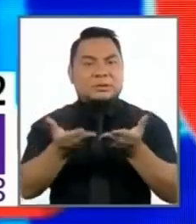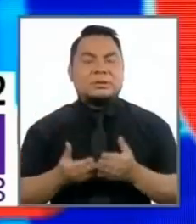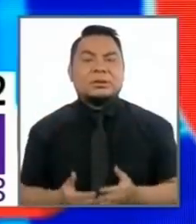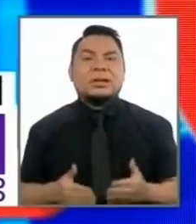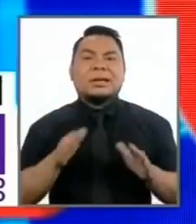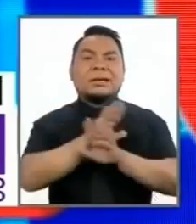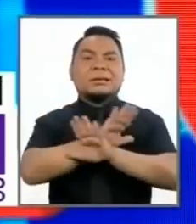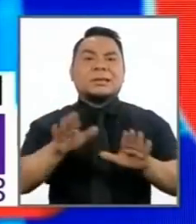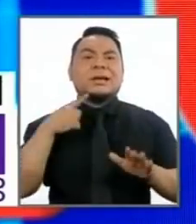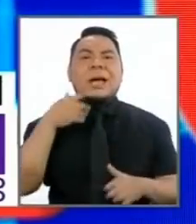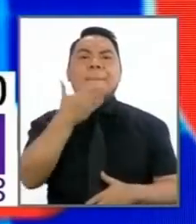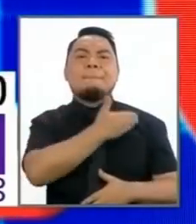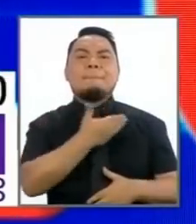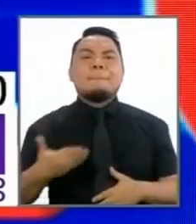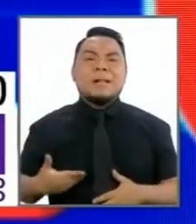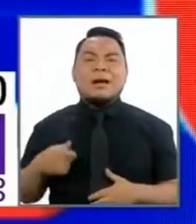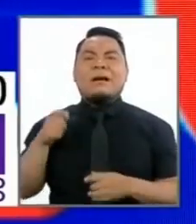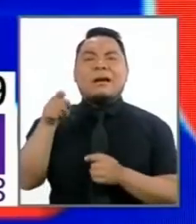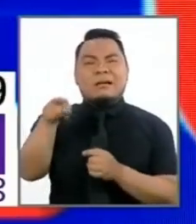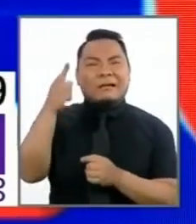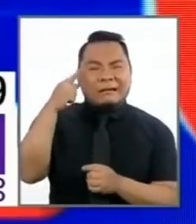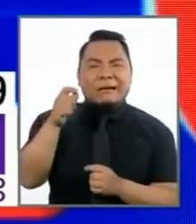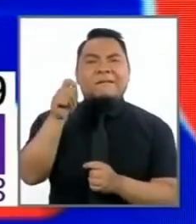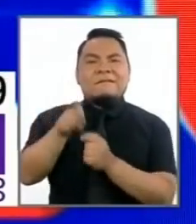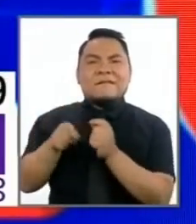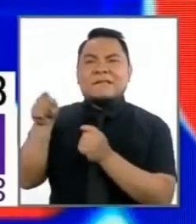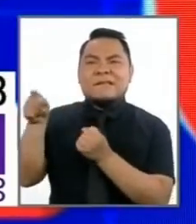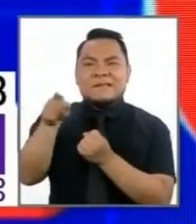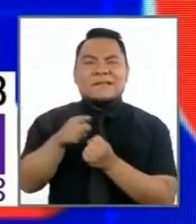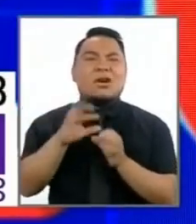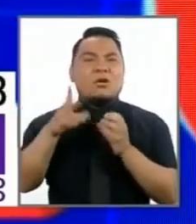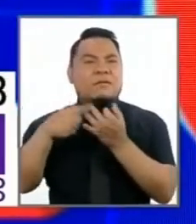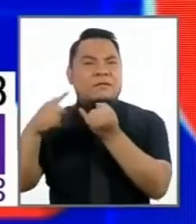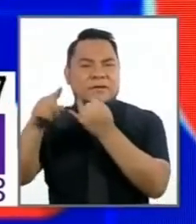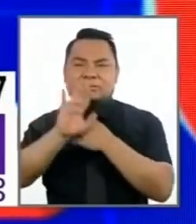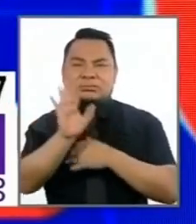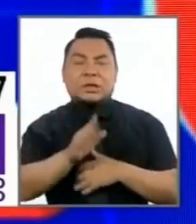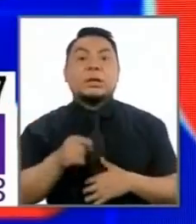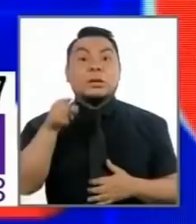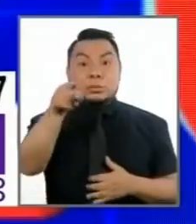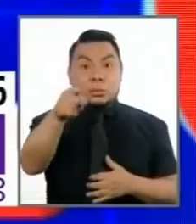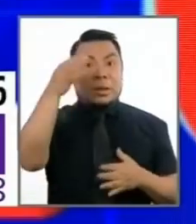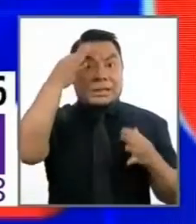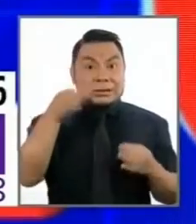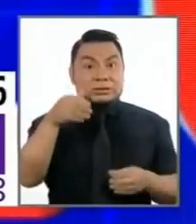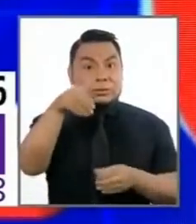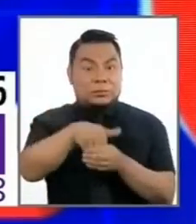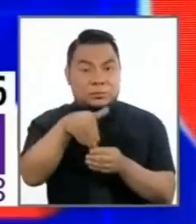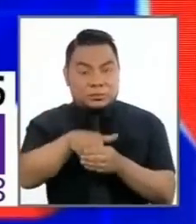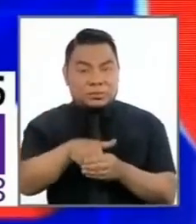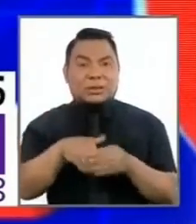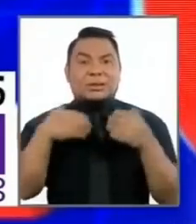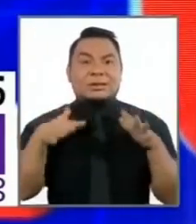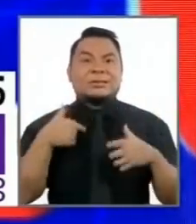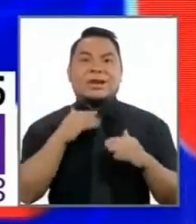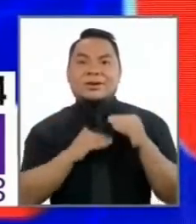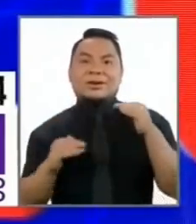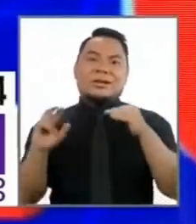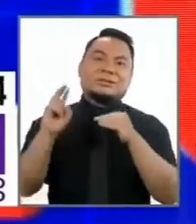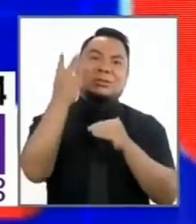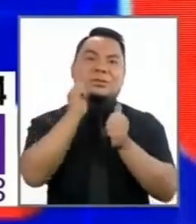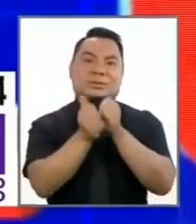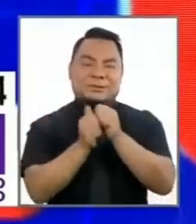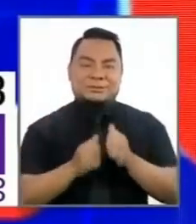ya basta de presidentes con anticuchos lo que quiero decirles es si ustedes toman hoy una decisión ya estamos en segunda vuelta